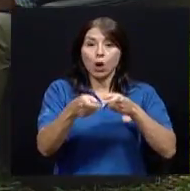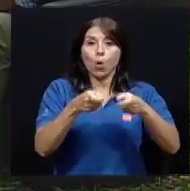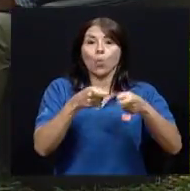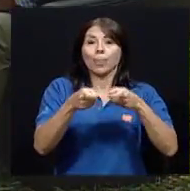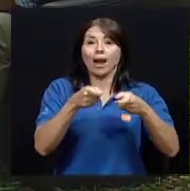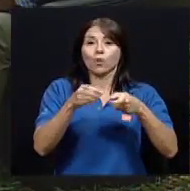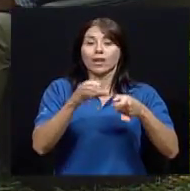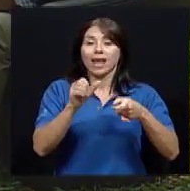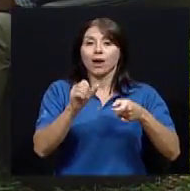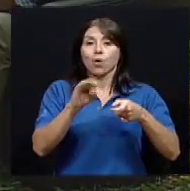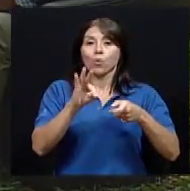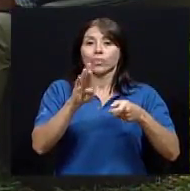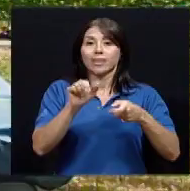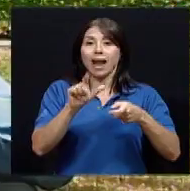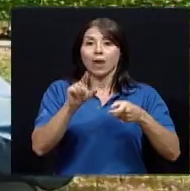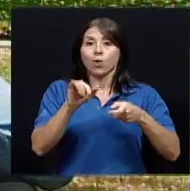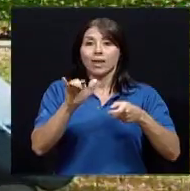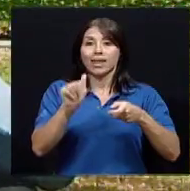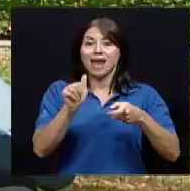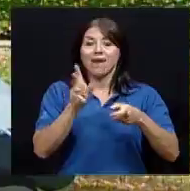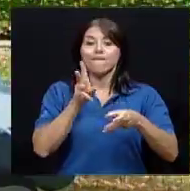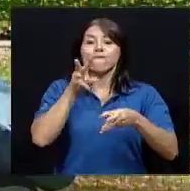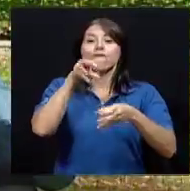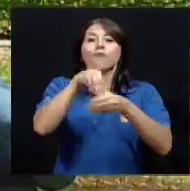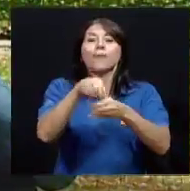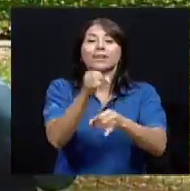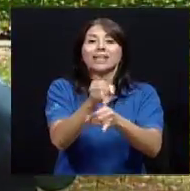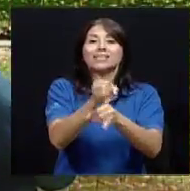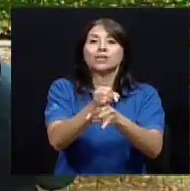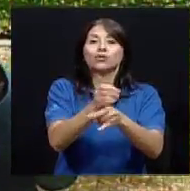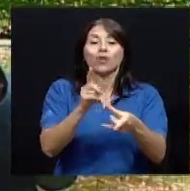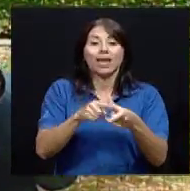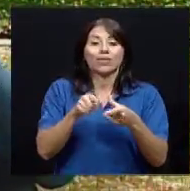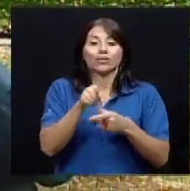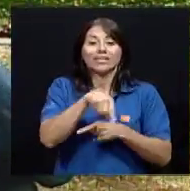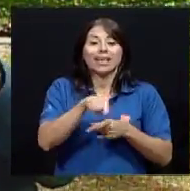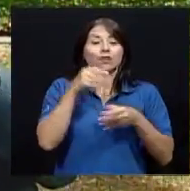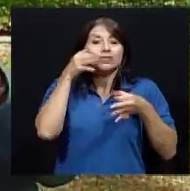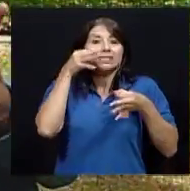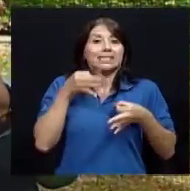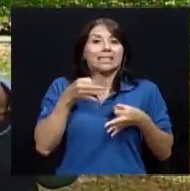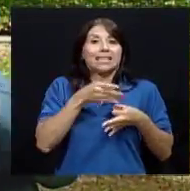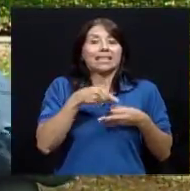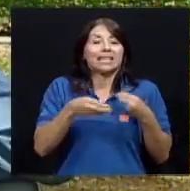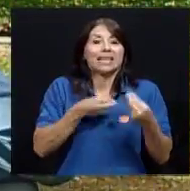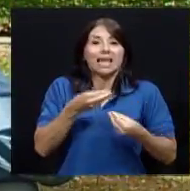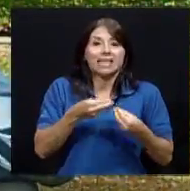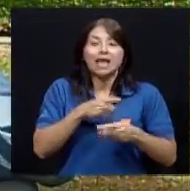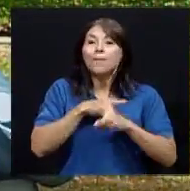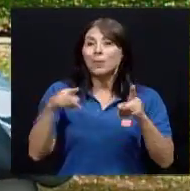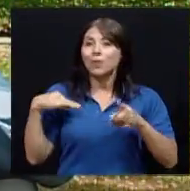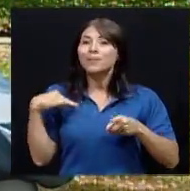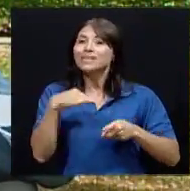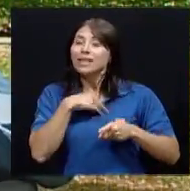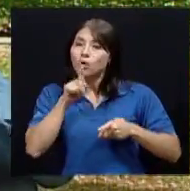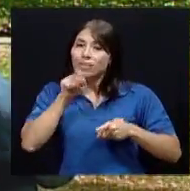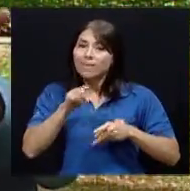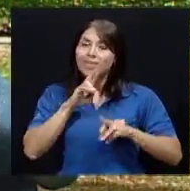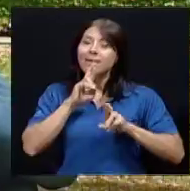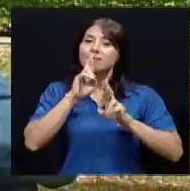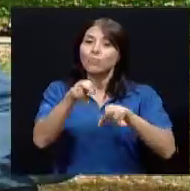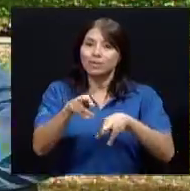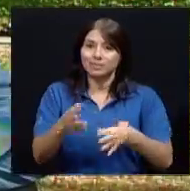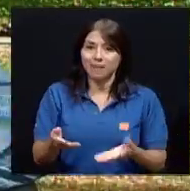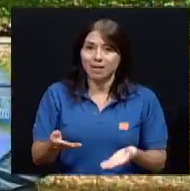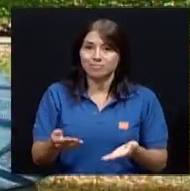comienza a ser juez y parte, ¿verdad? Lo que uno aspiraría es que más en su papel rector el Ministerio diera respuesta antes que la misma sala